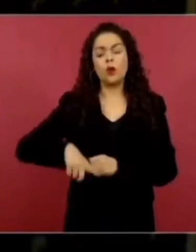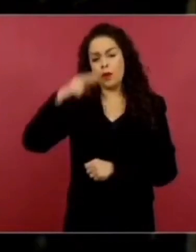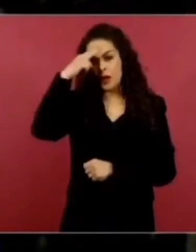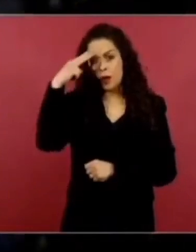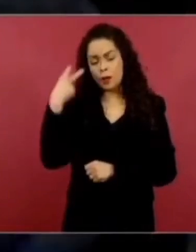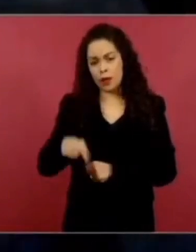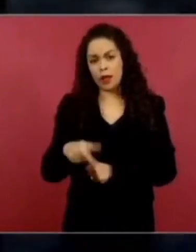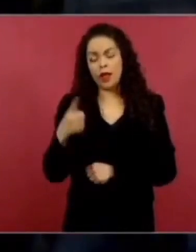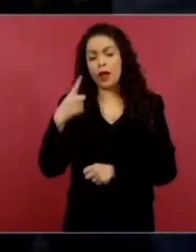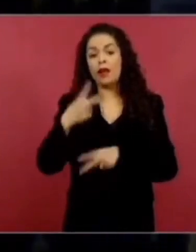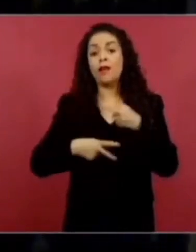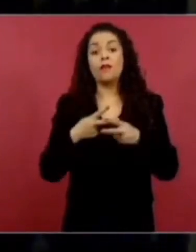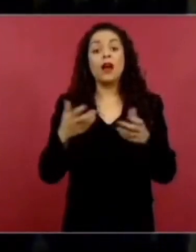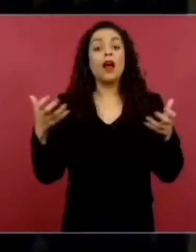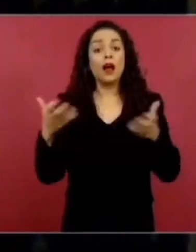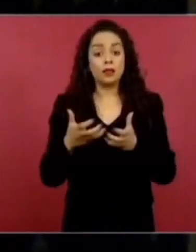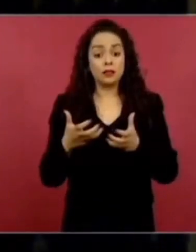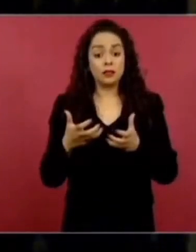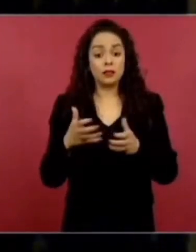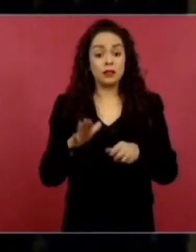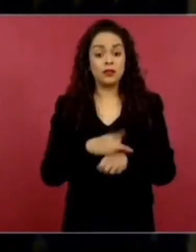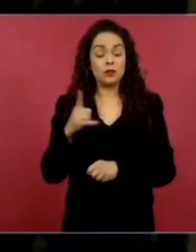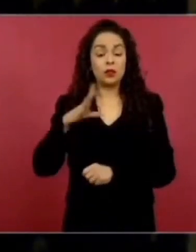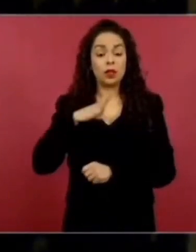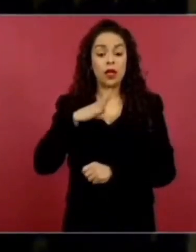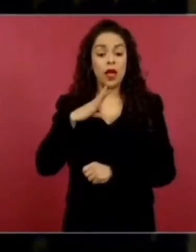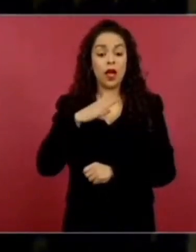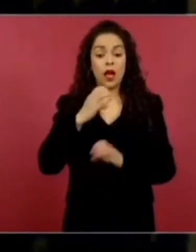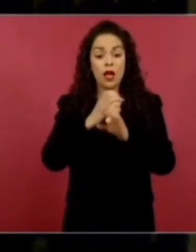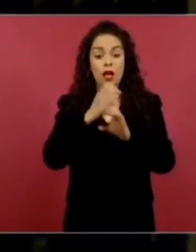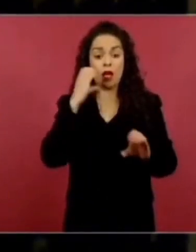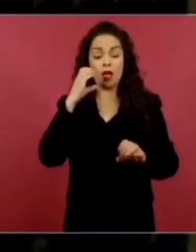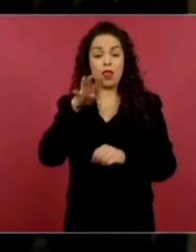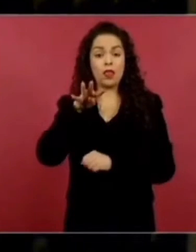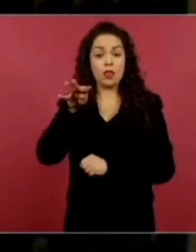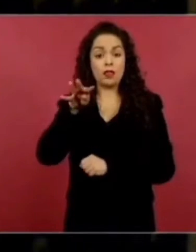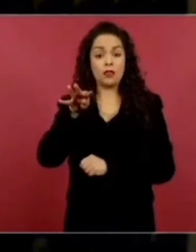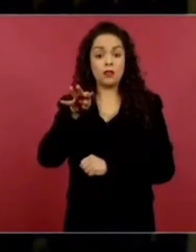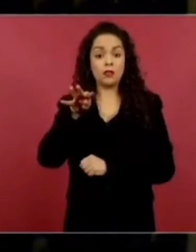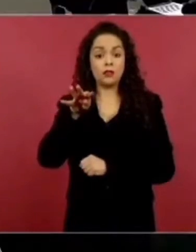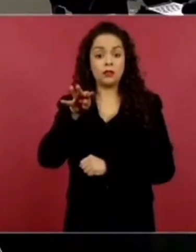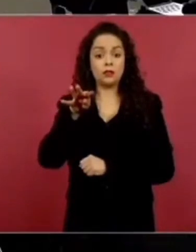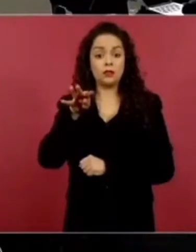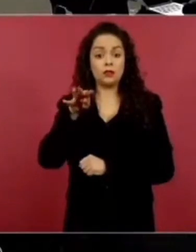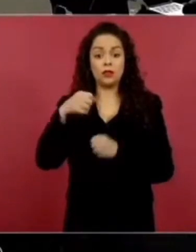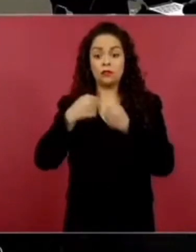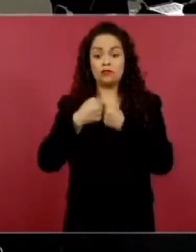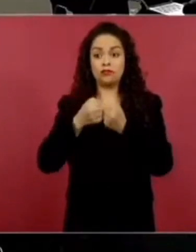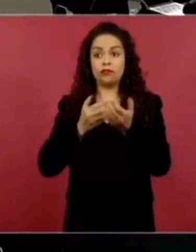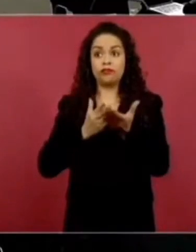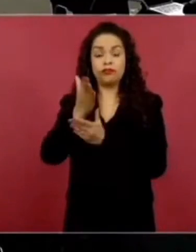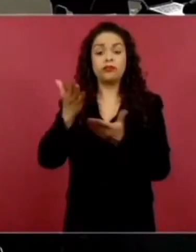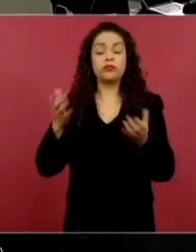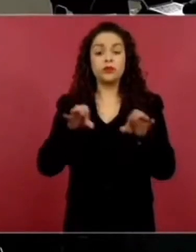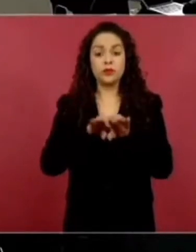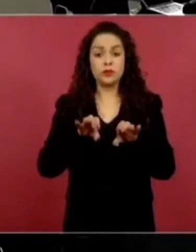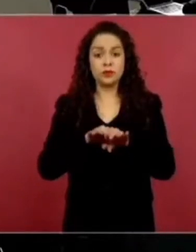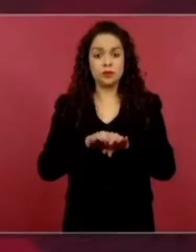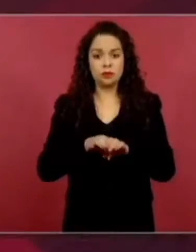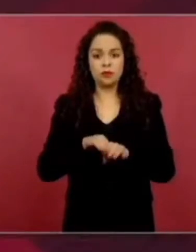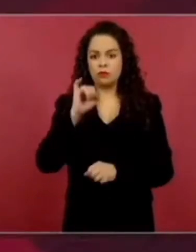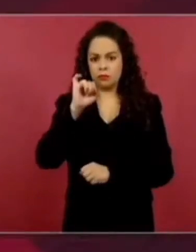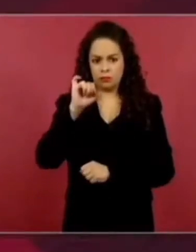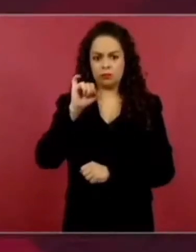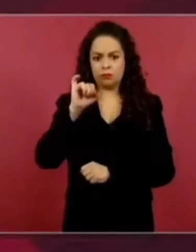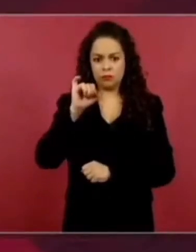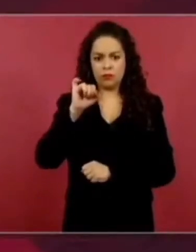mexicano? Esto ya que hay 19 trailers sin poder cruzar la frontera. Sí, es parte de lo que comentamos.